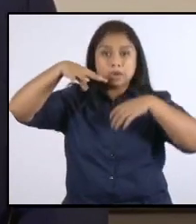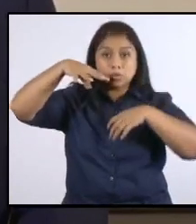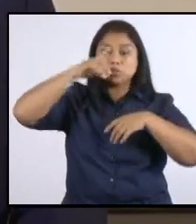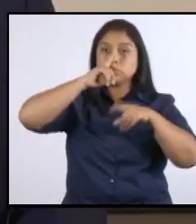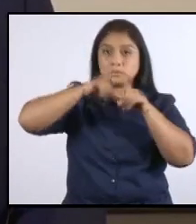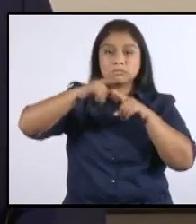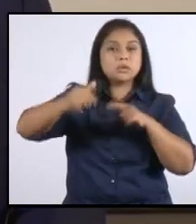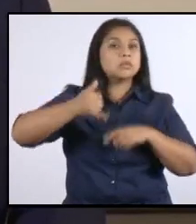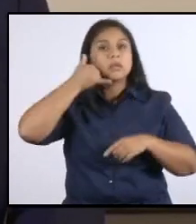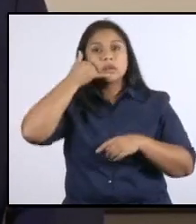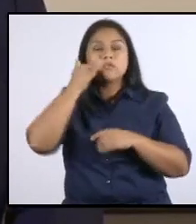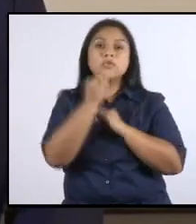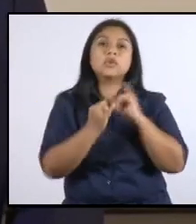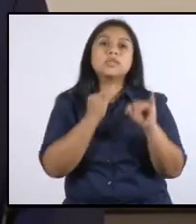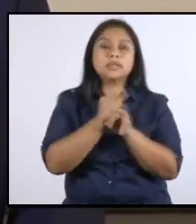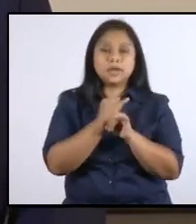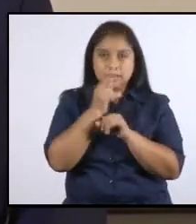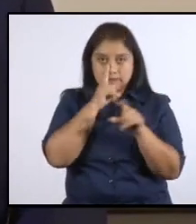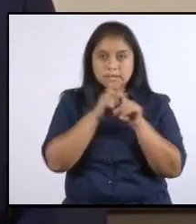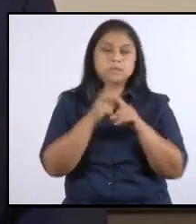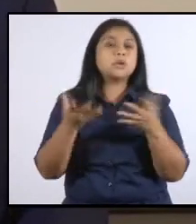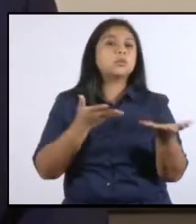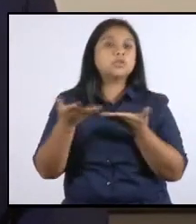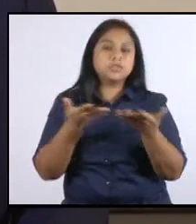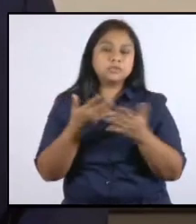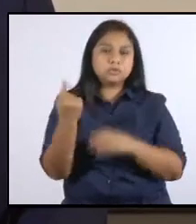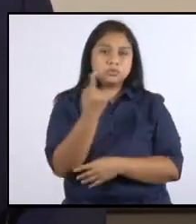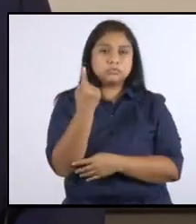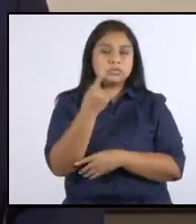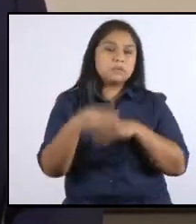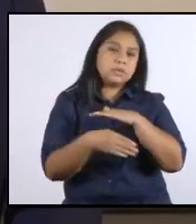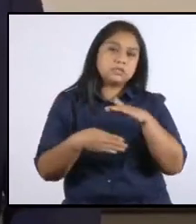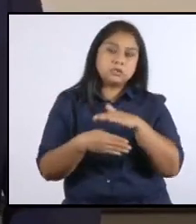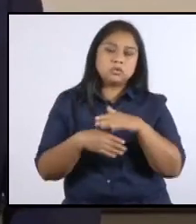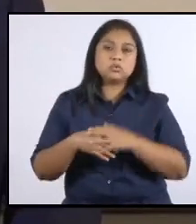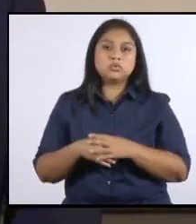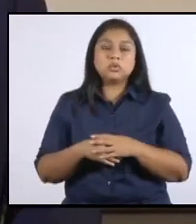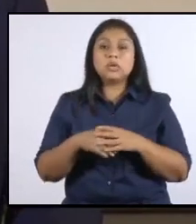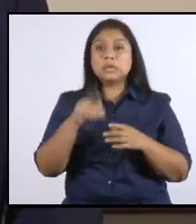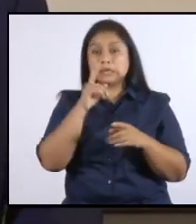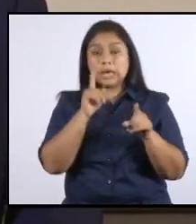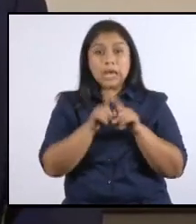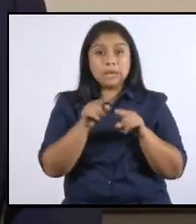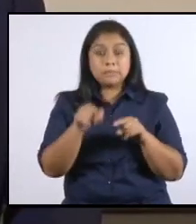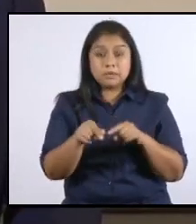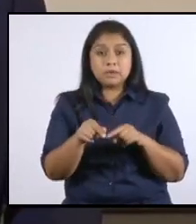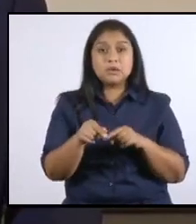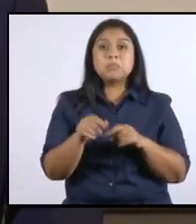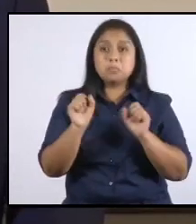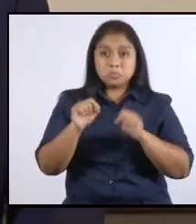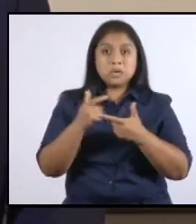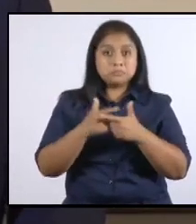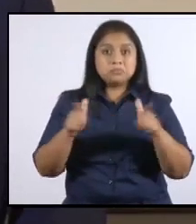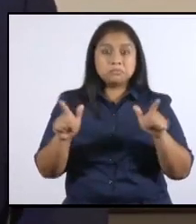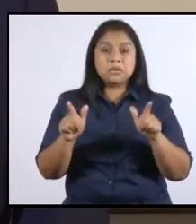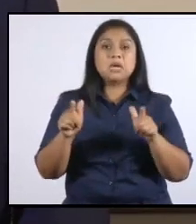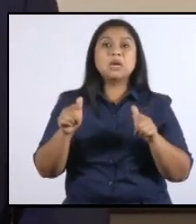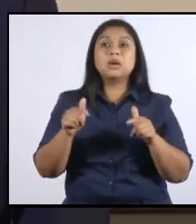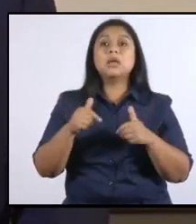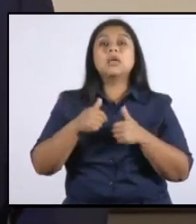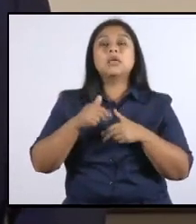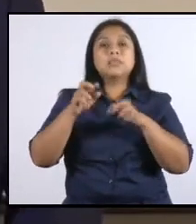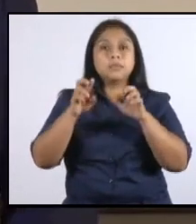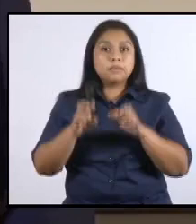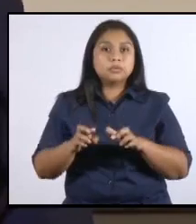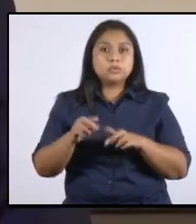telefónico e internet como servicios esenciales. Lógicamente, tampoco tiene restricción alguna la movilización de